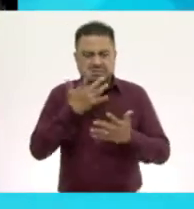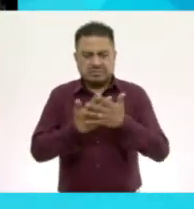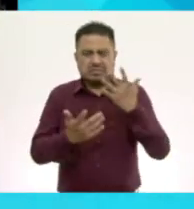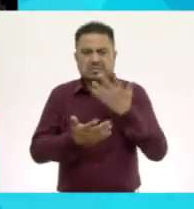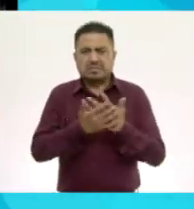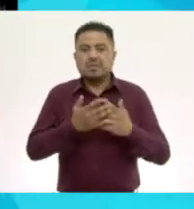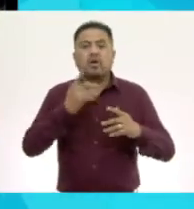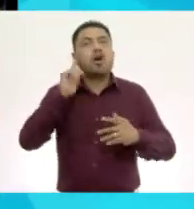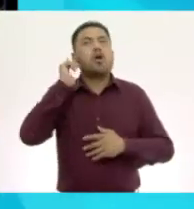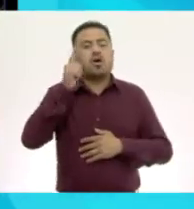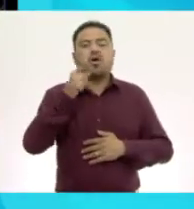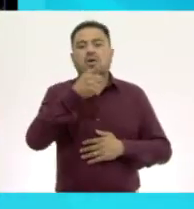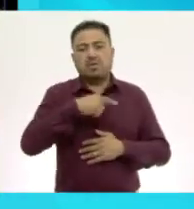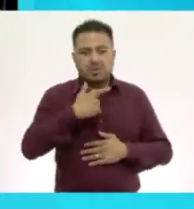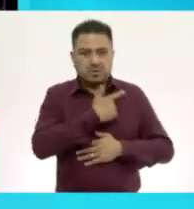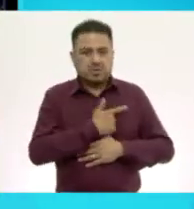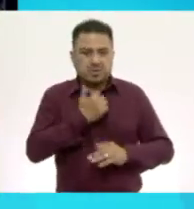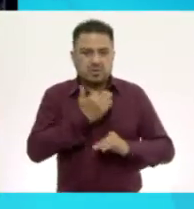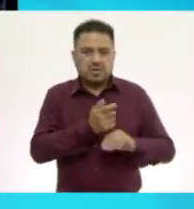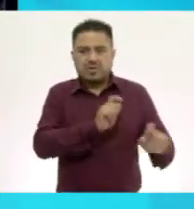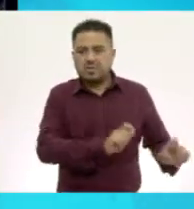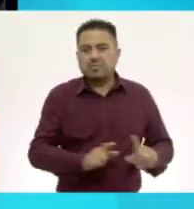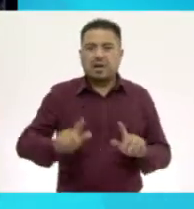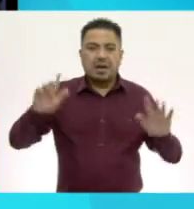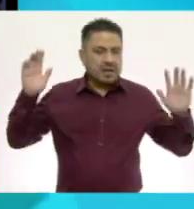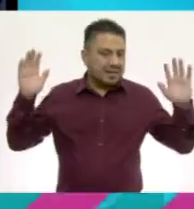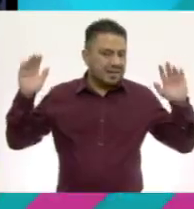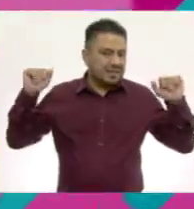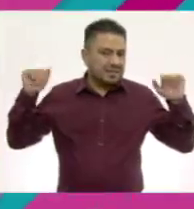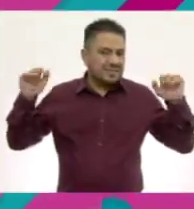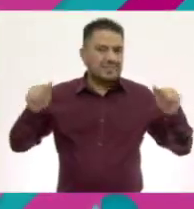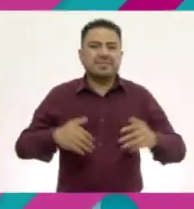Espero que te haya gustado esta cápsula. Adiós.